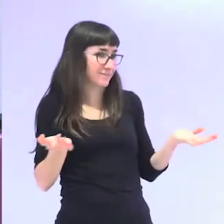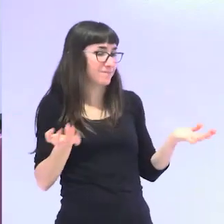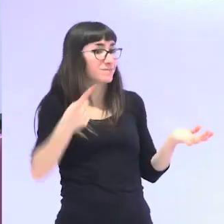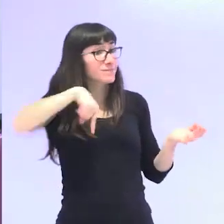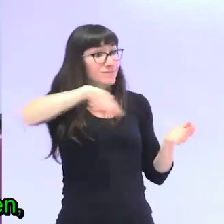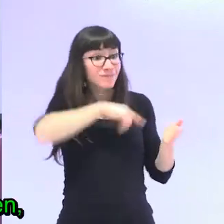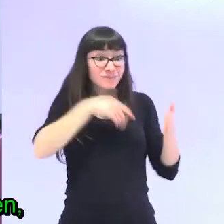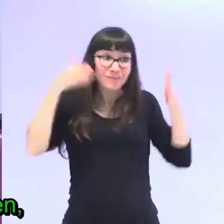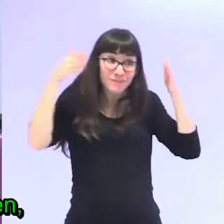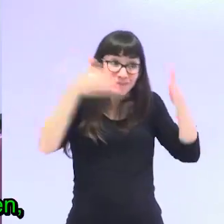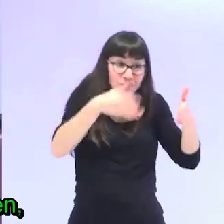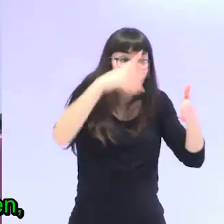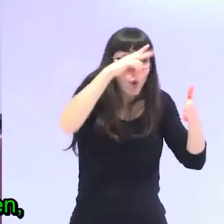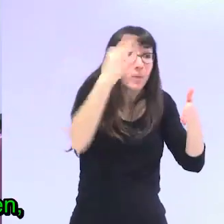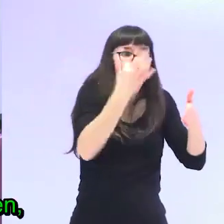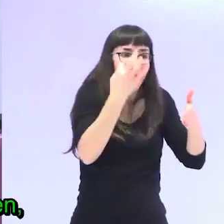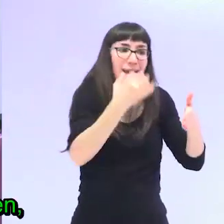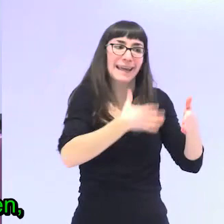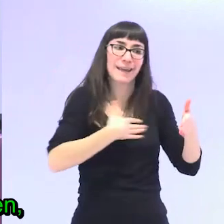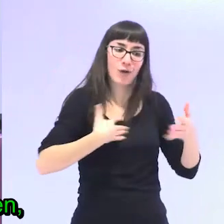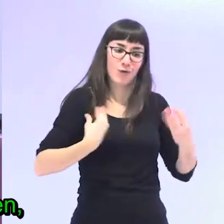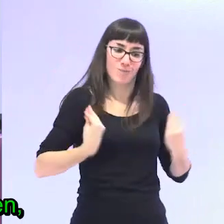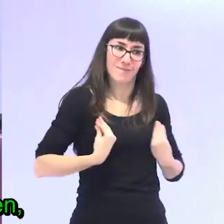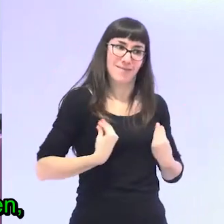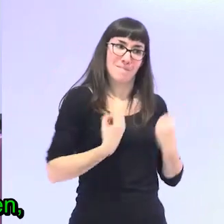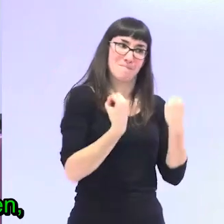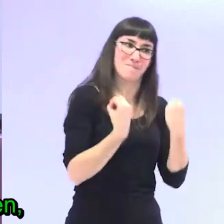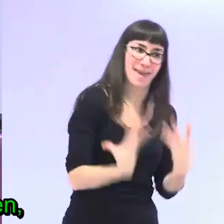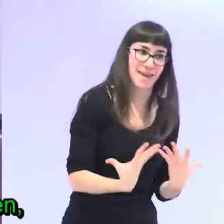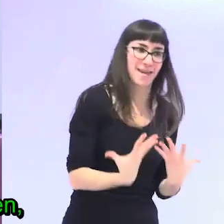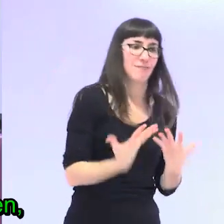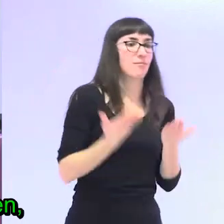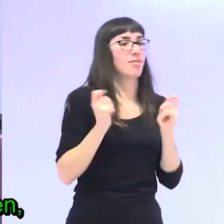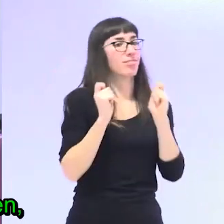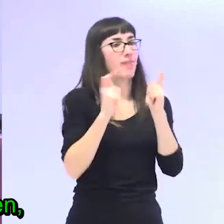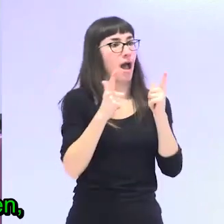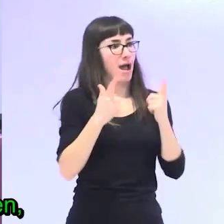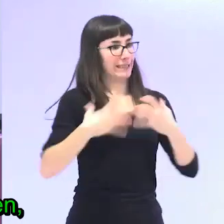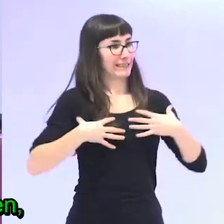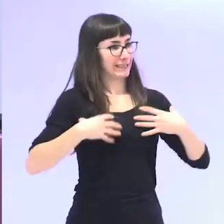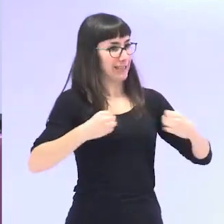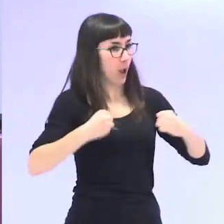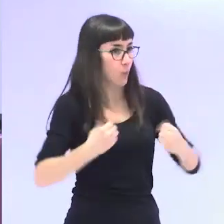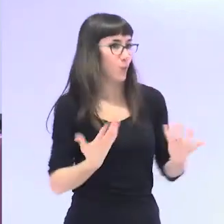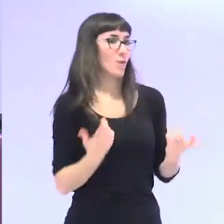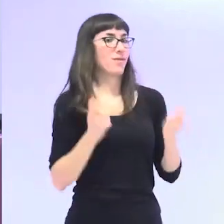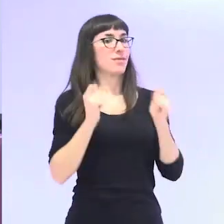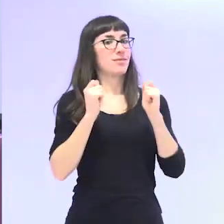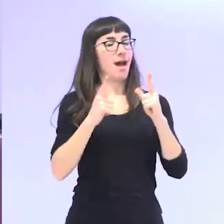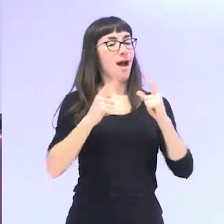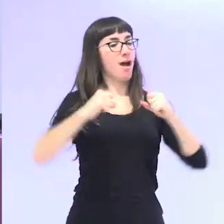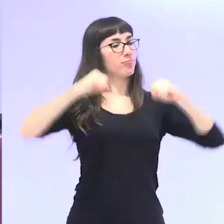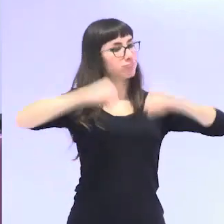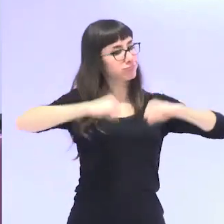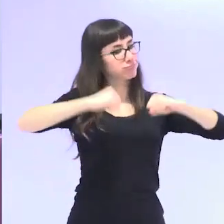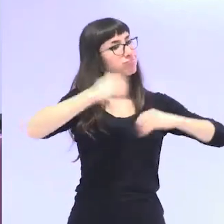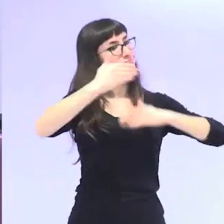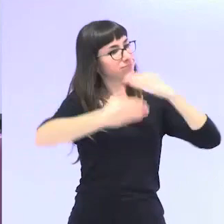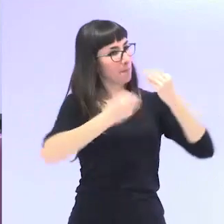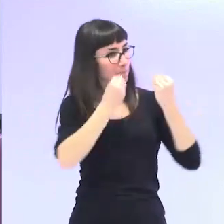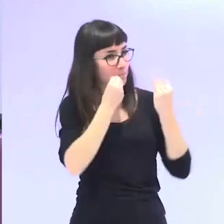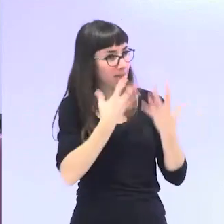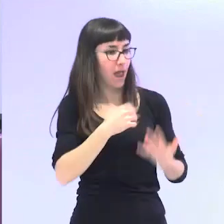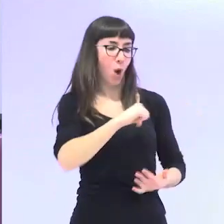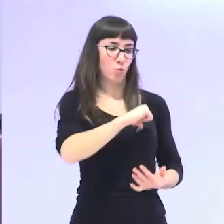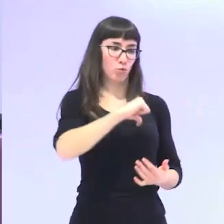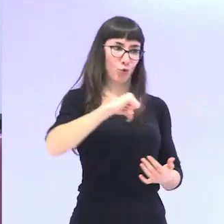satisfactoriamente ¿cómo podemos buscar los factores protectores para envejecer bien con autonomía personal con